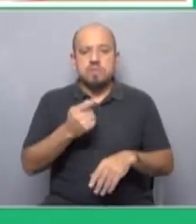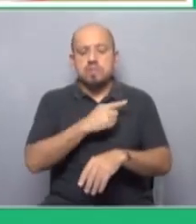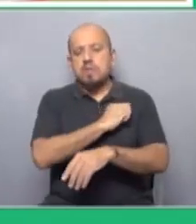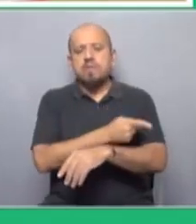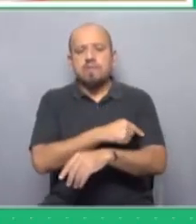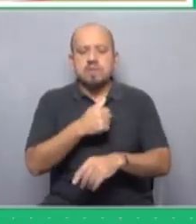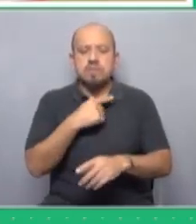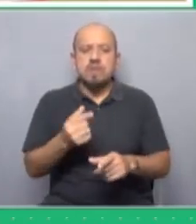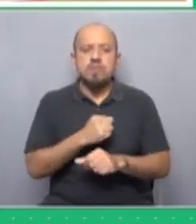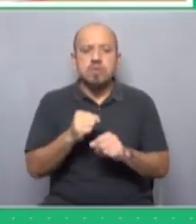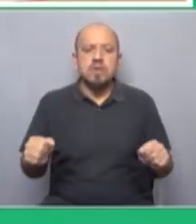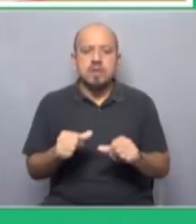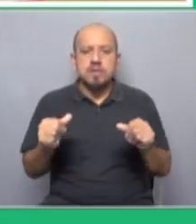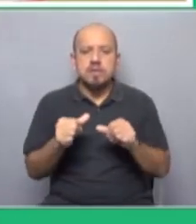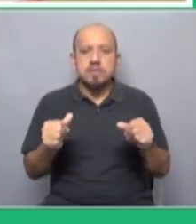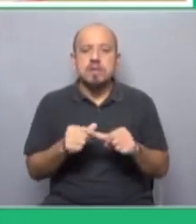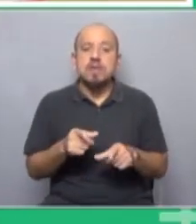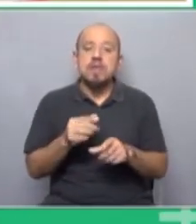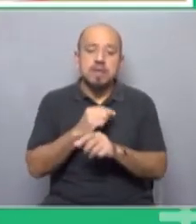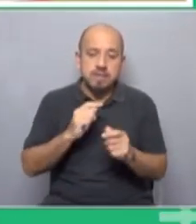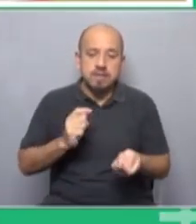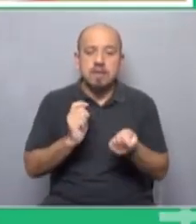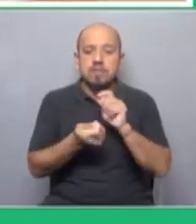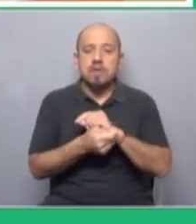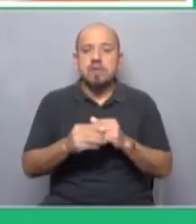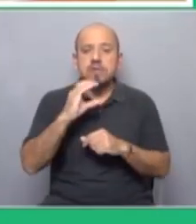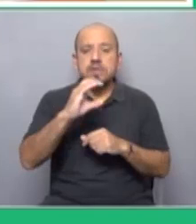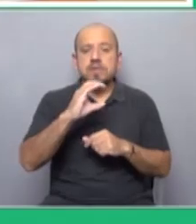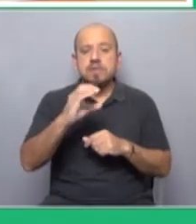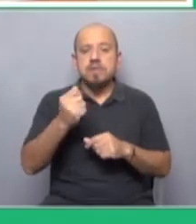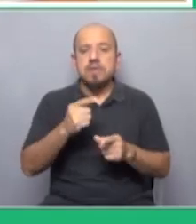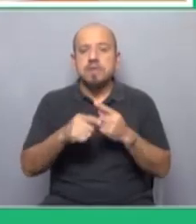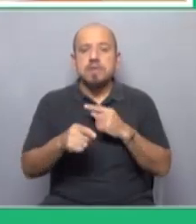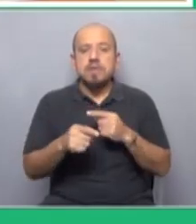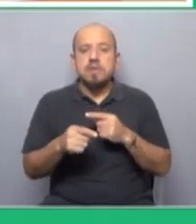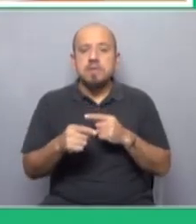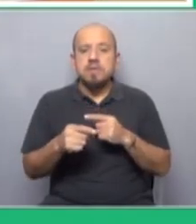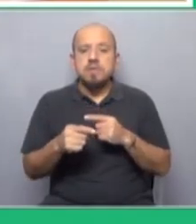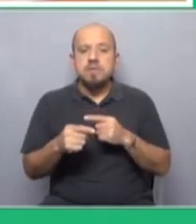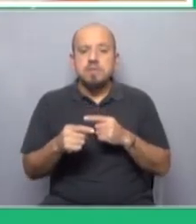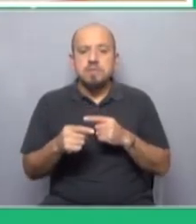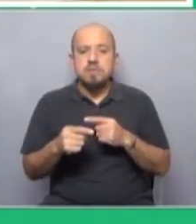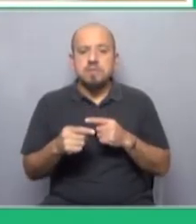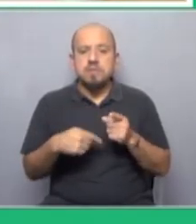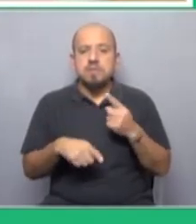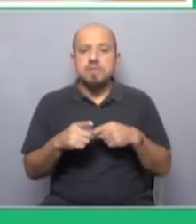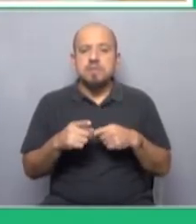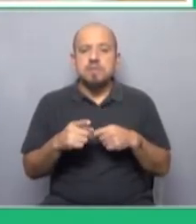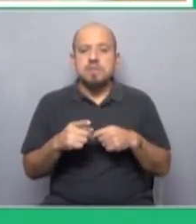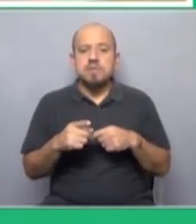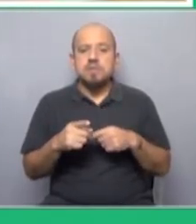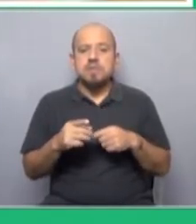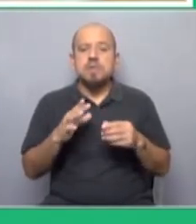acción mucho más fuerza para la incidencia y desde la CSA desde el sindicalismo regional por decirlo así